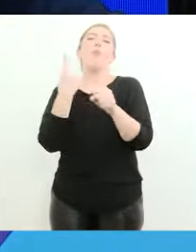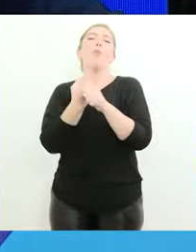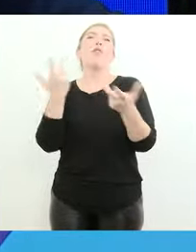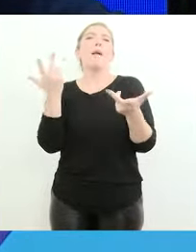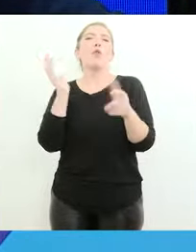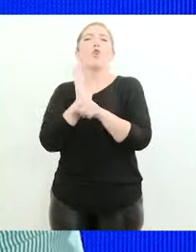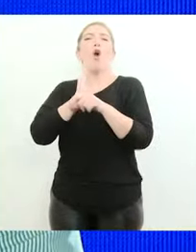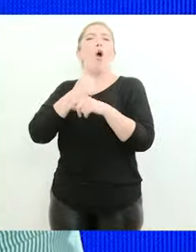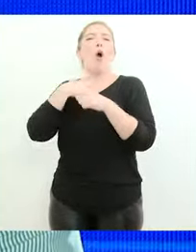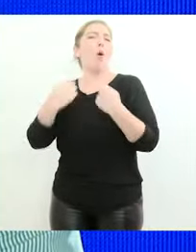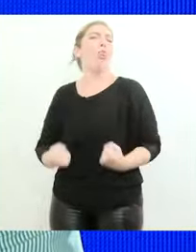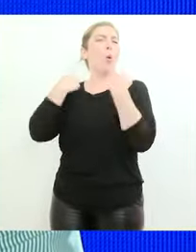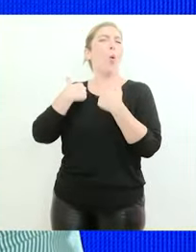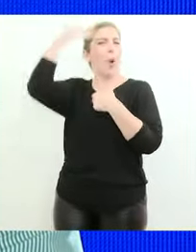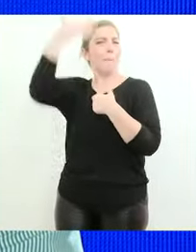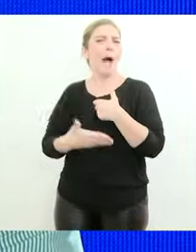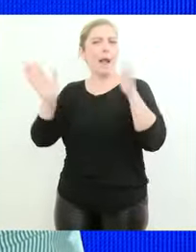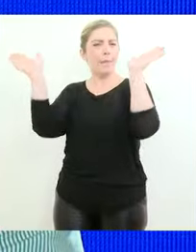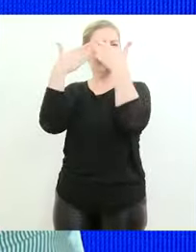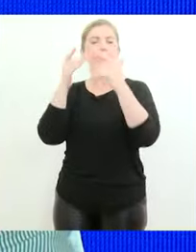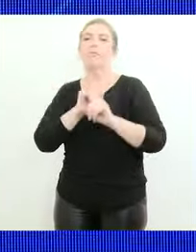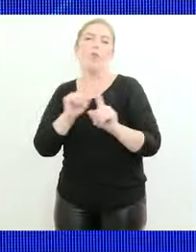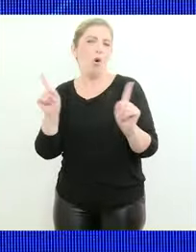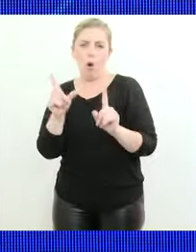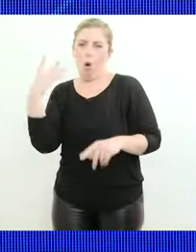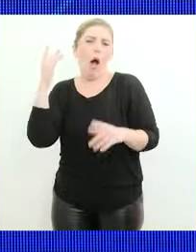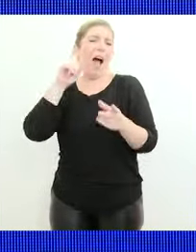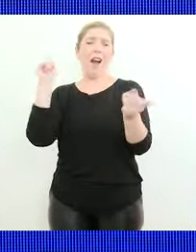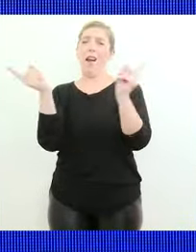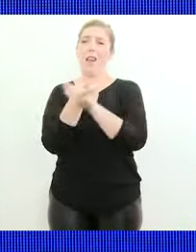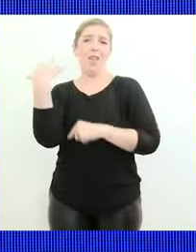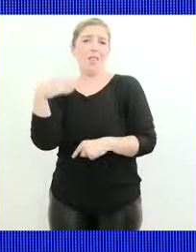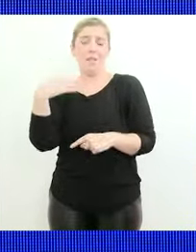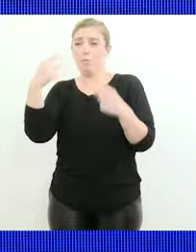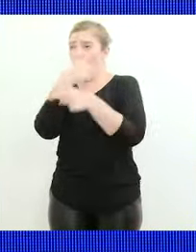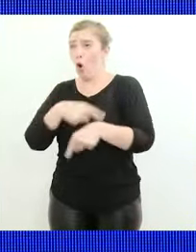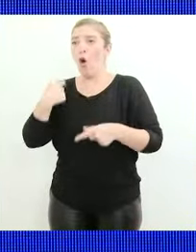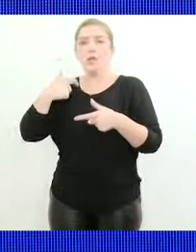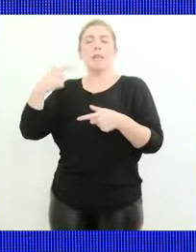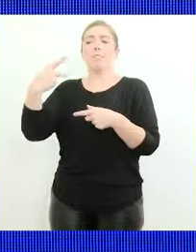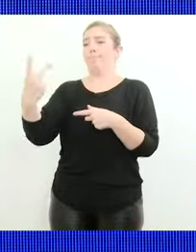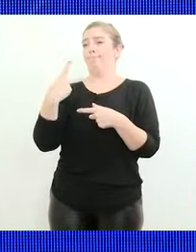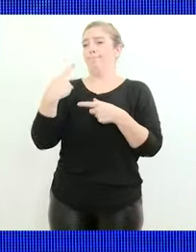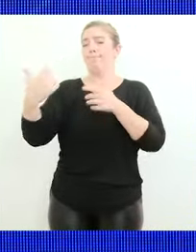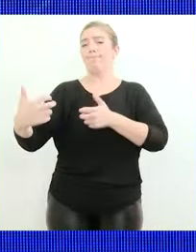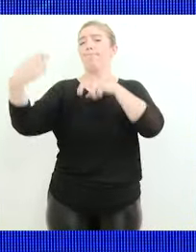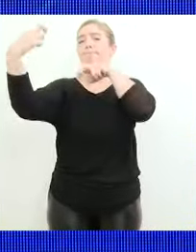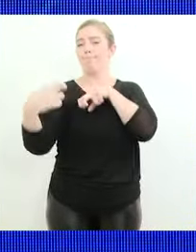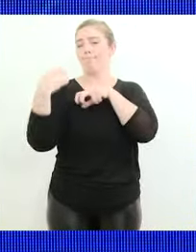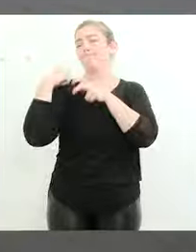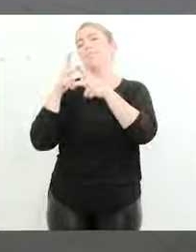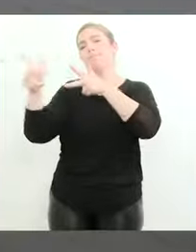digamos, una pared, al contrario, tienen que ser, en todo caso, parte de las cosas que hay que poner para sentarse a la mesa y charlarlas.